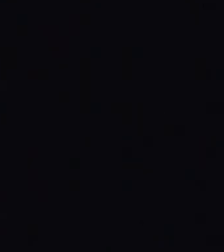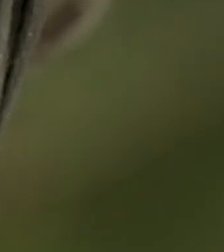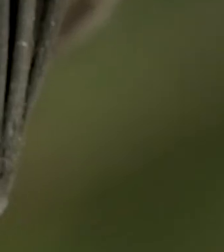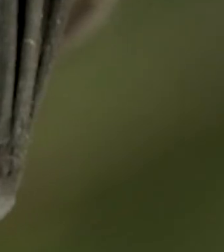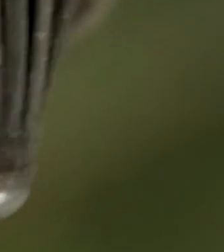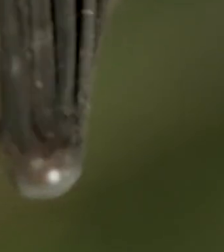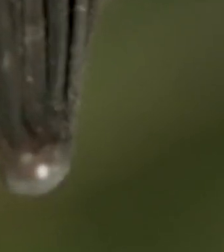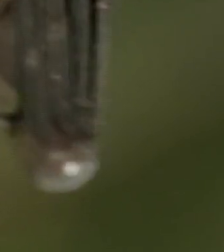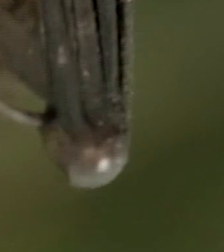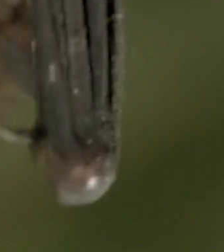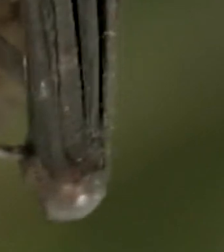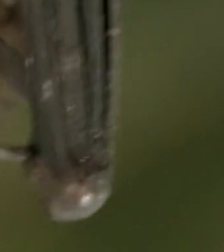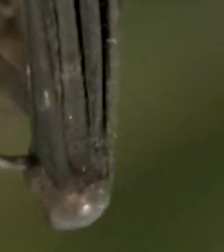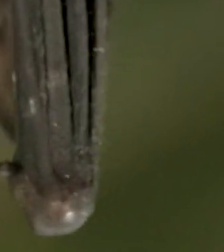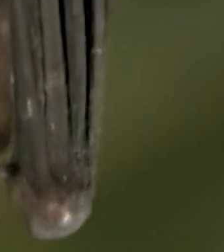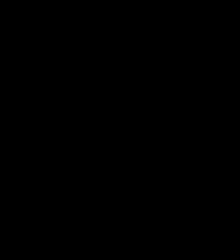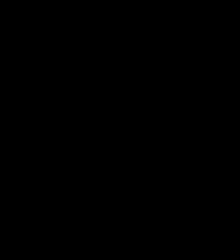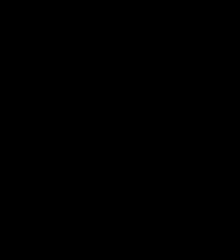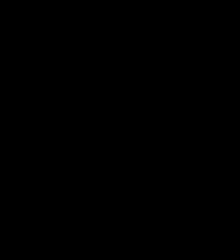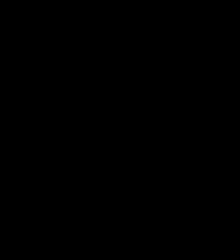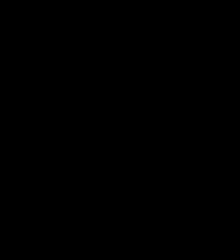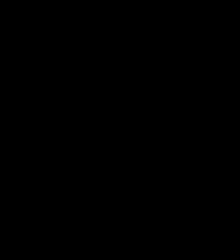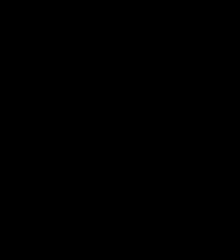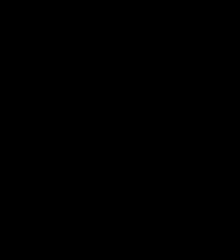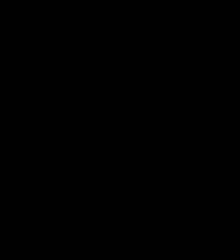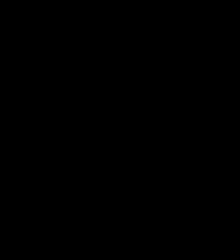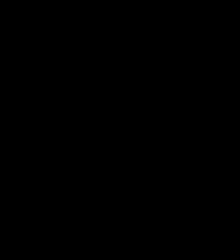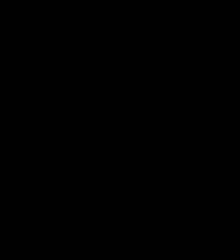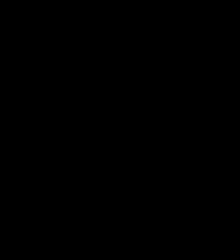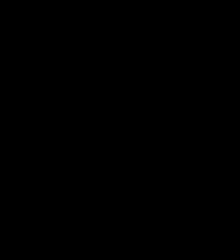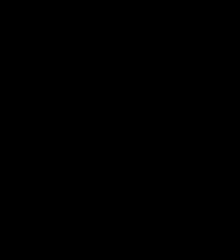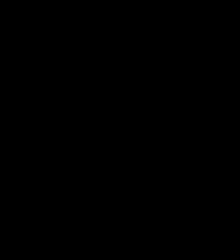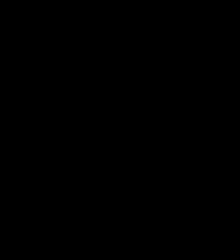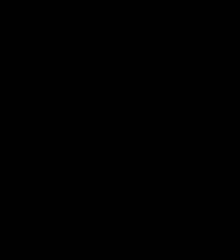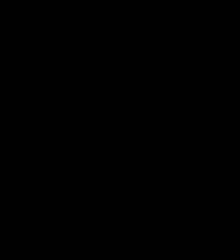solo en 13 Costa Rica Televisión